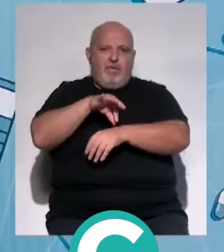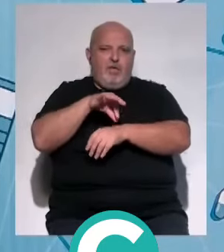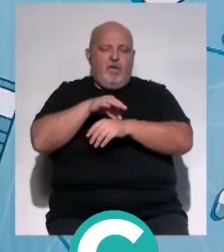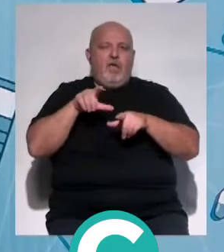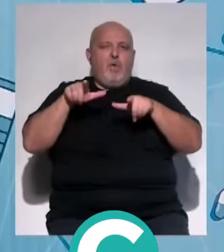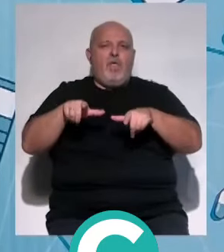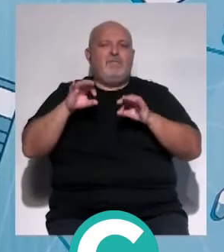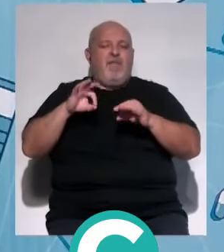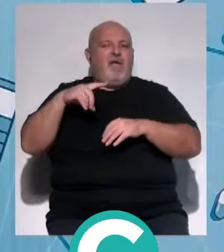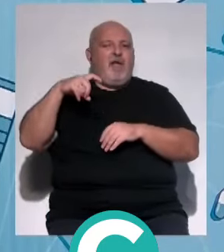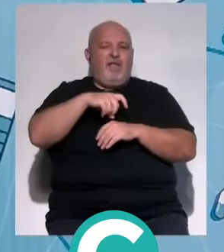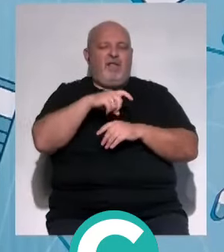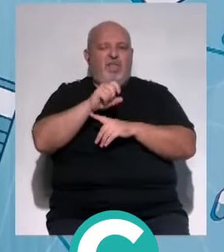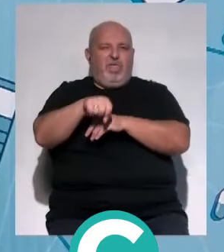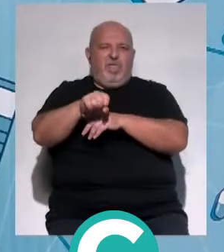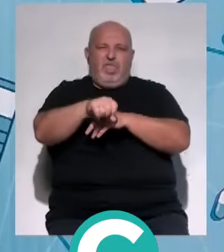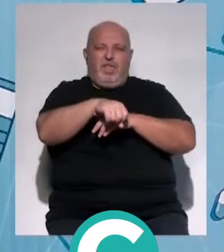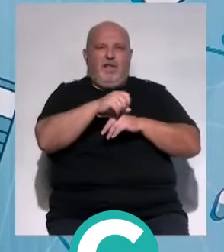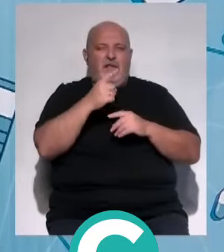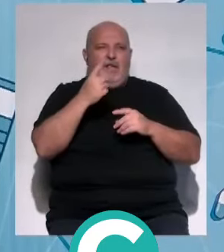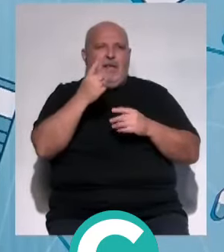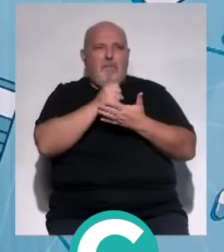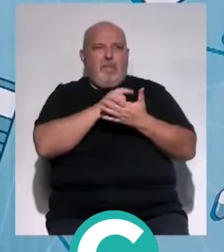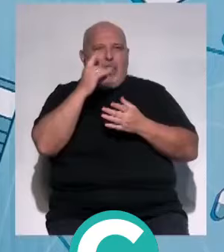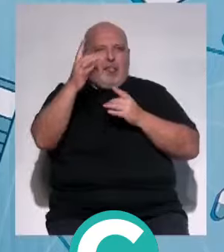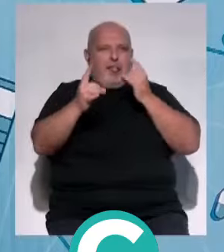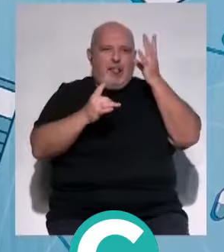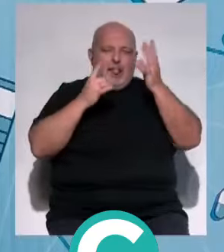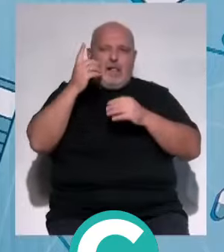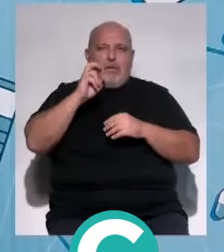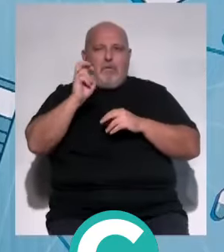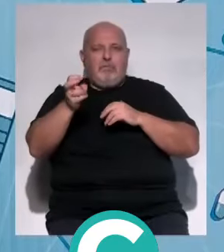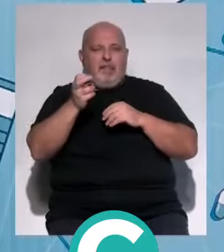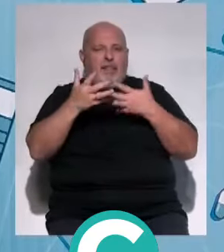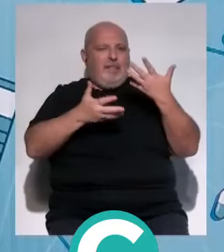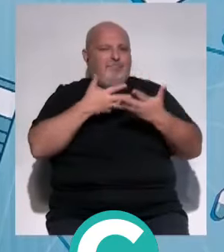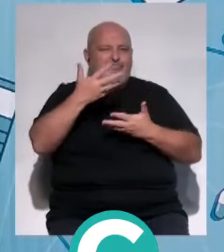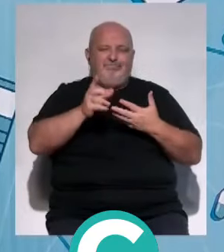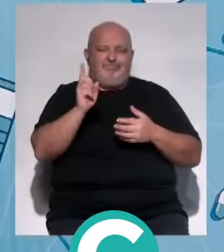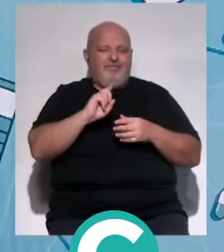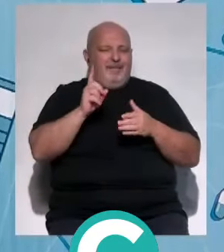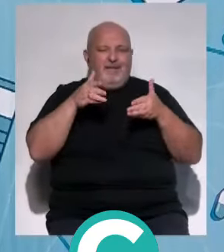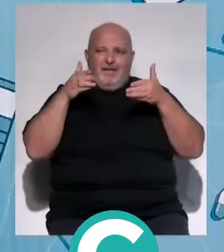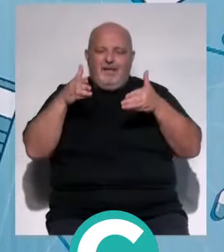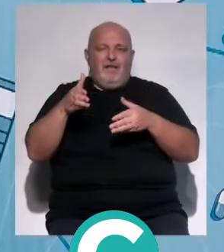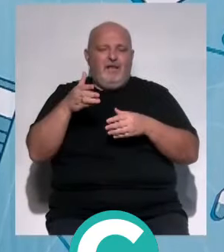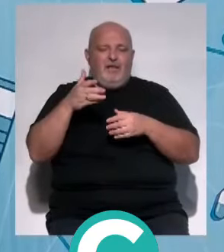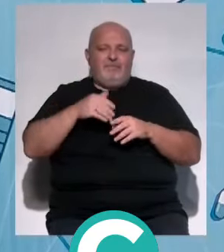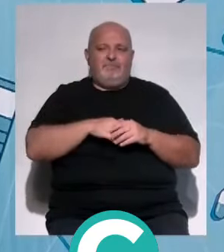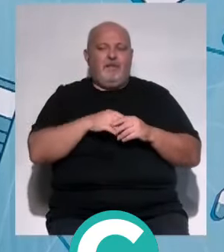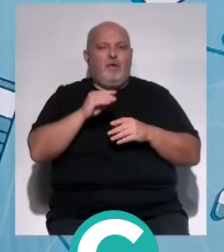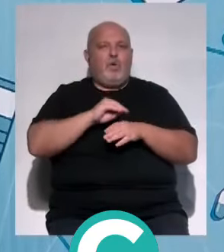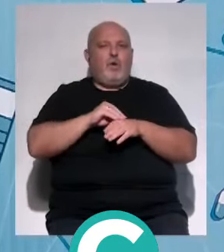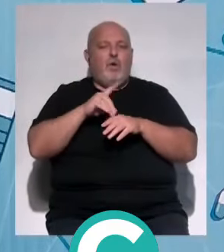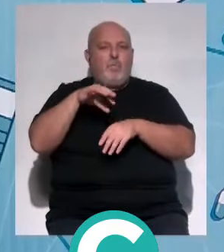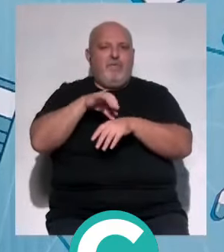de oncología y dejarnos de pseudomedicina, medicinas alternativas y todo lo que nos vendan por internet. Nos va